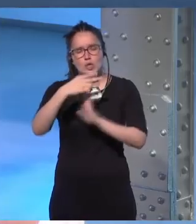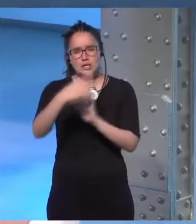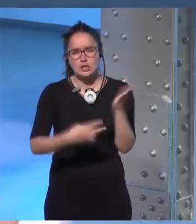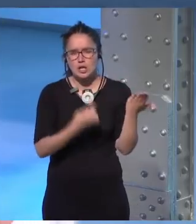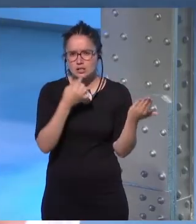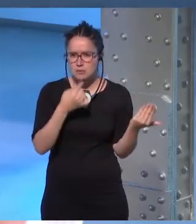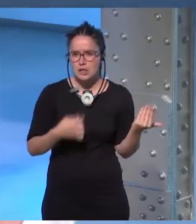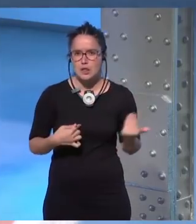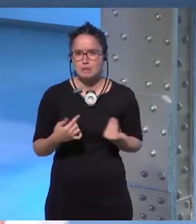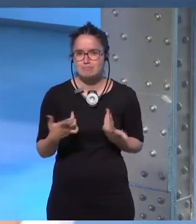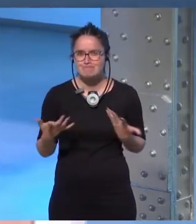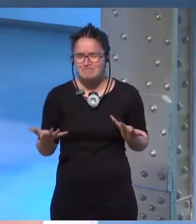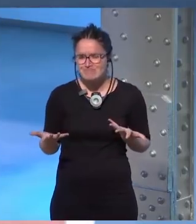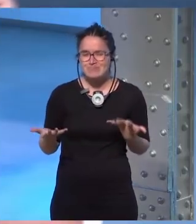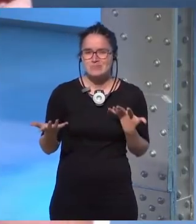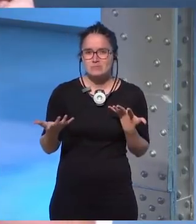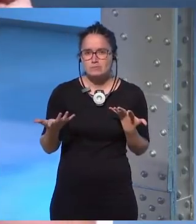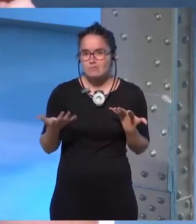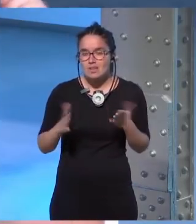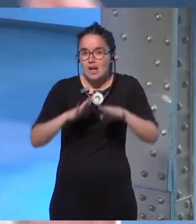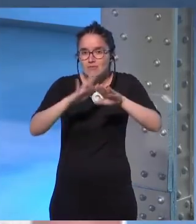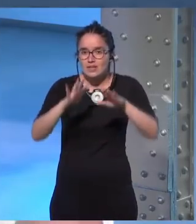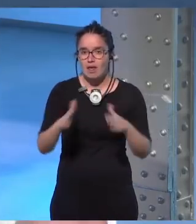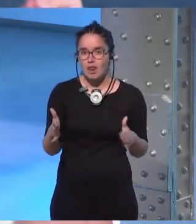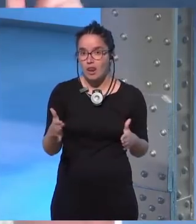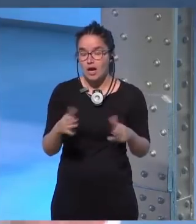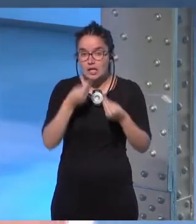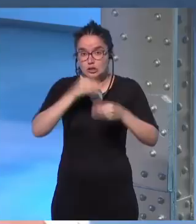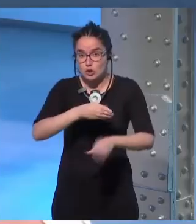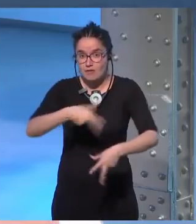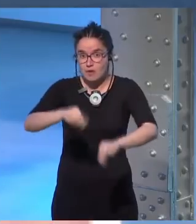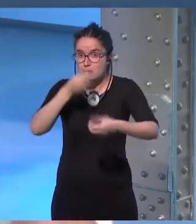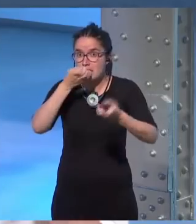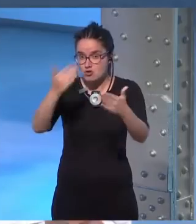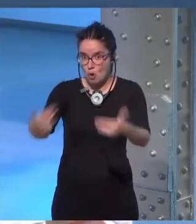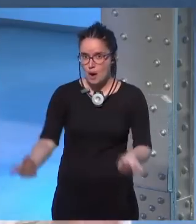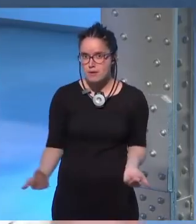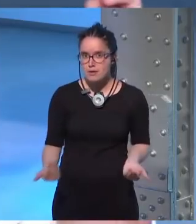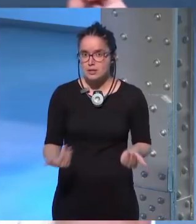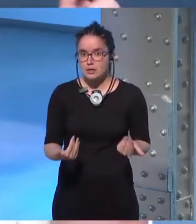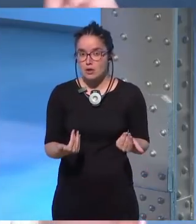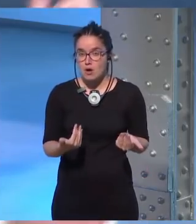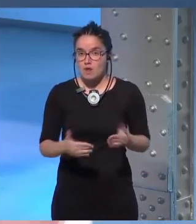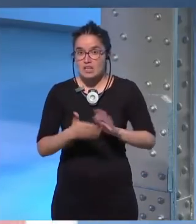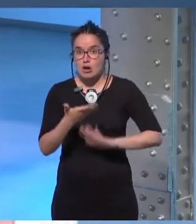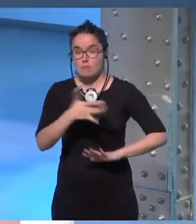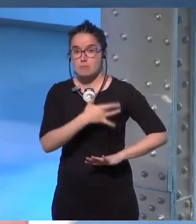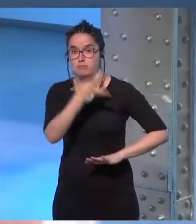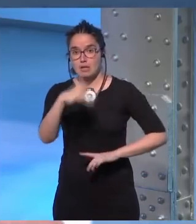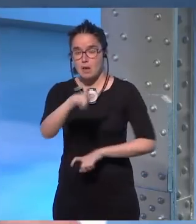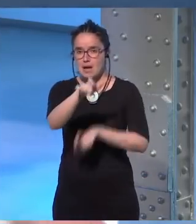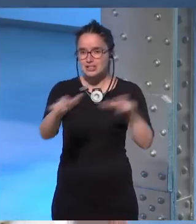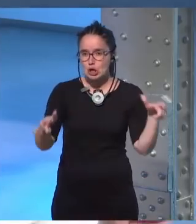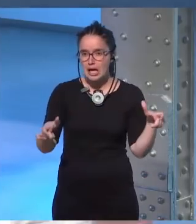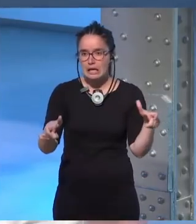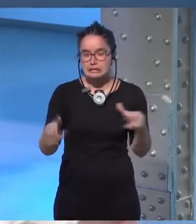que me decían es que no le va a acabar no va acabar bien la historia me decía estás disculpando a gente que se